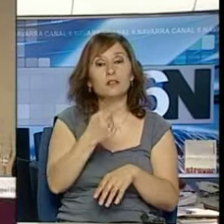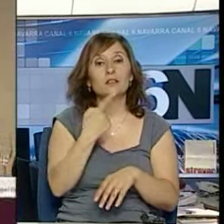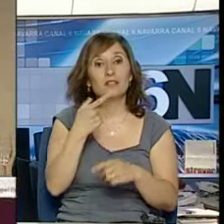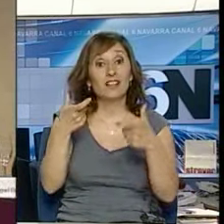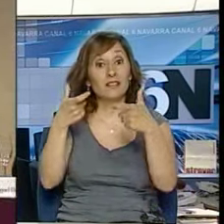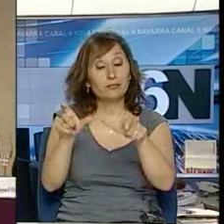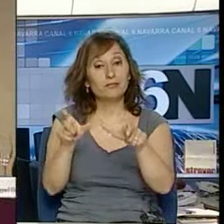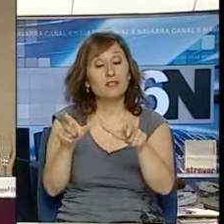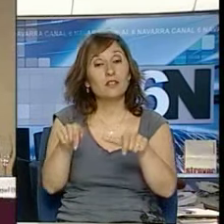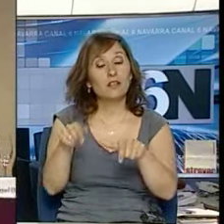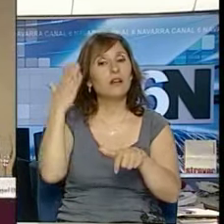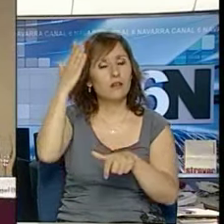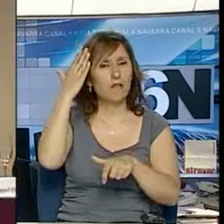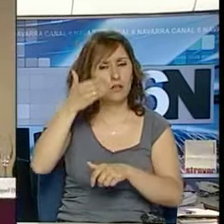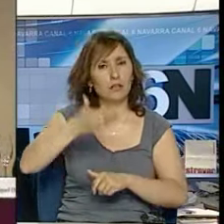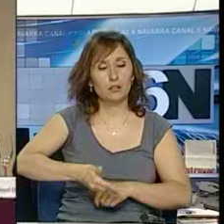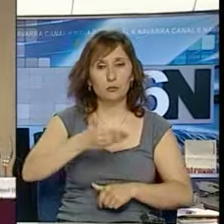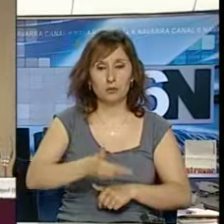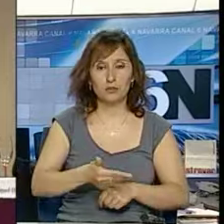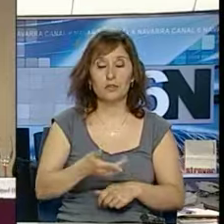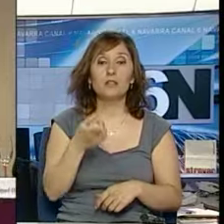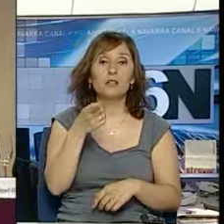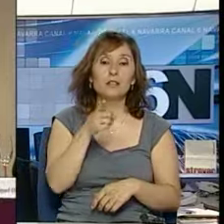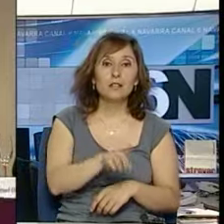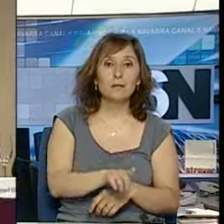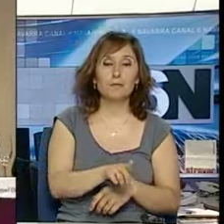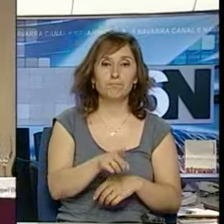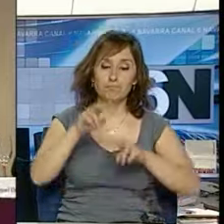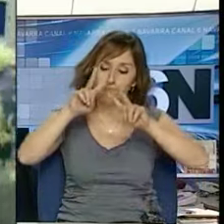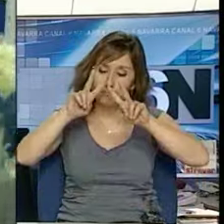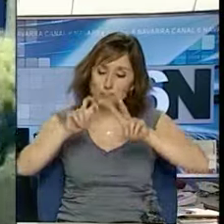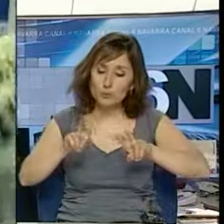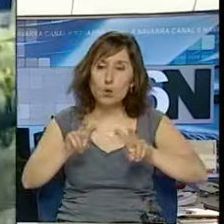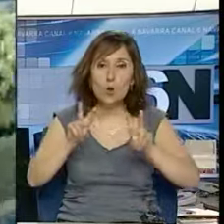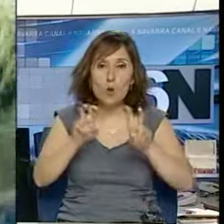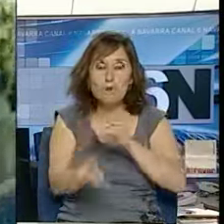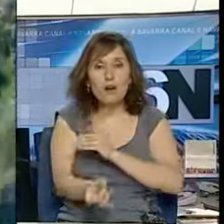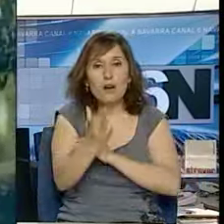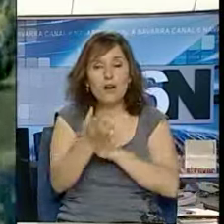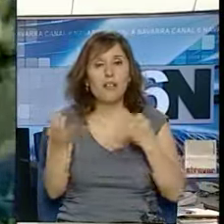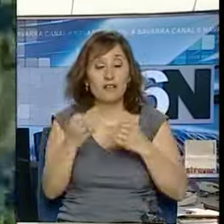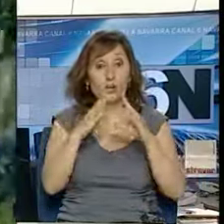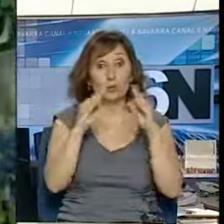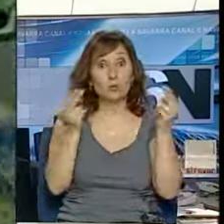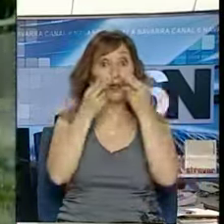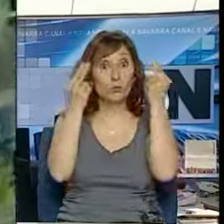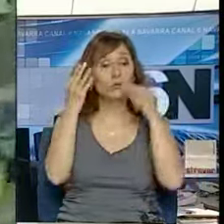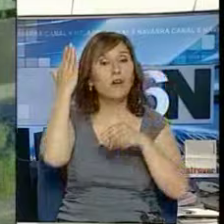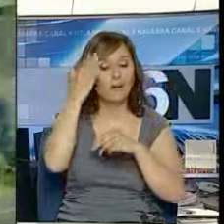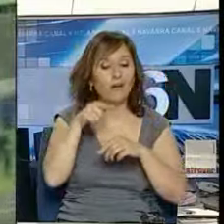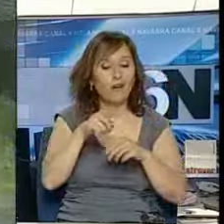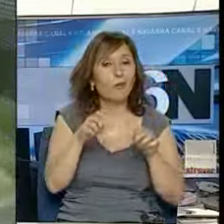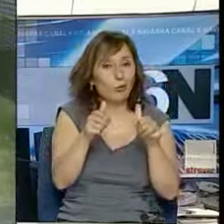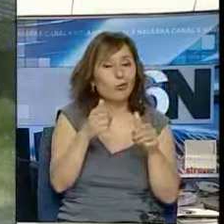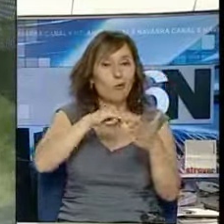industria agroalimentaria en nuestra comunidad. También la importancia de seguir investigando e innovando en este sector. La Universidad Pública de Navarra ya está